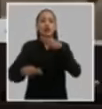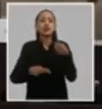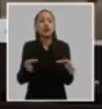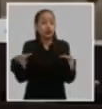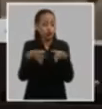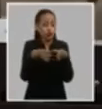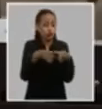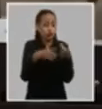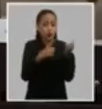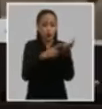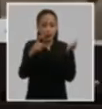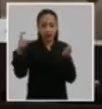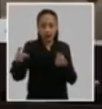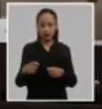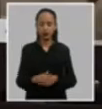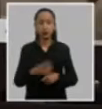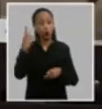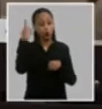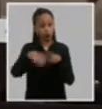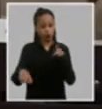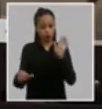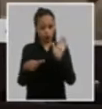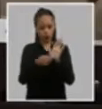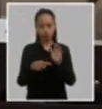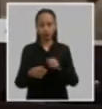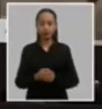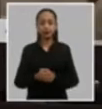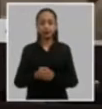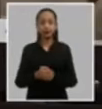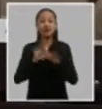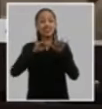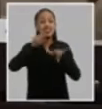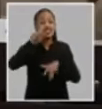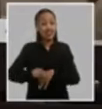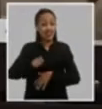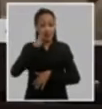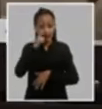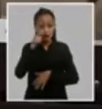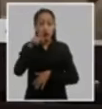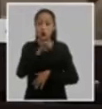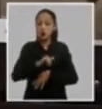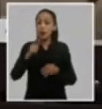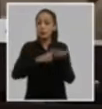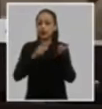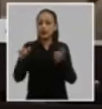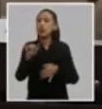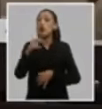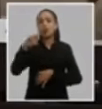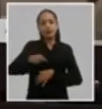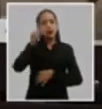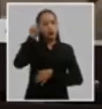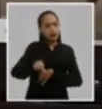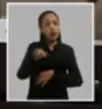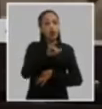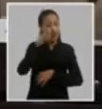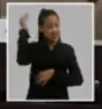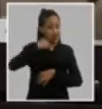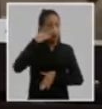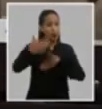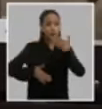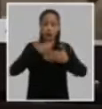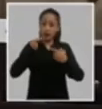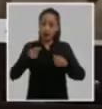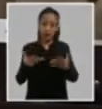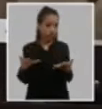y hay otra cuestión muy importante y es que el secretario del núcleo del partido también tiene que estar dispuesto a buscarse problemas tiene que conocer los